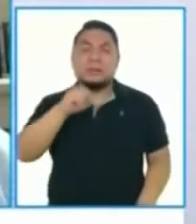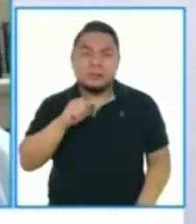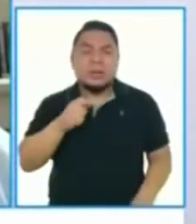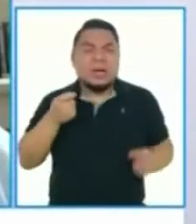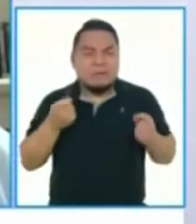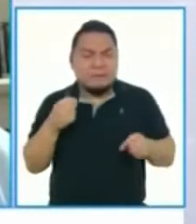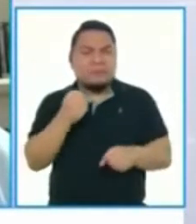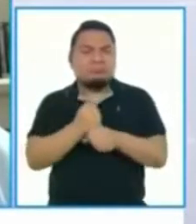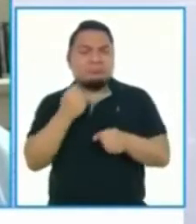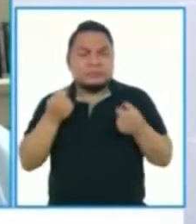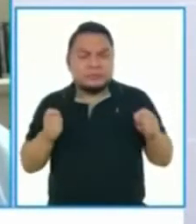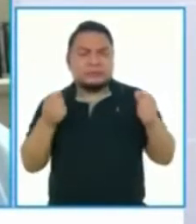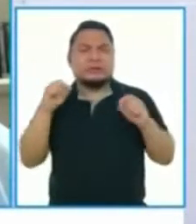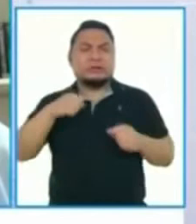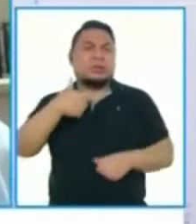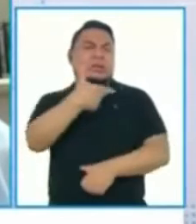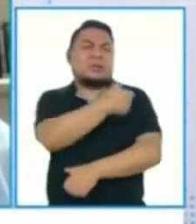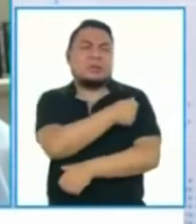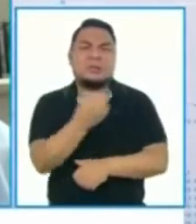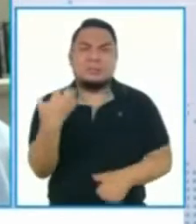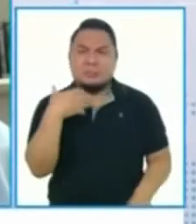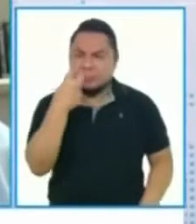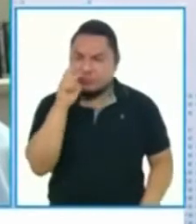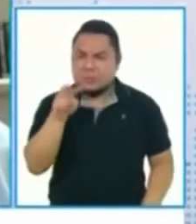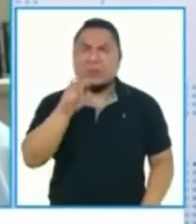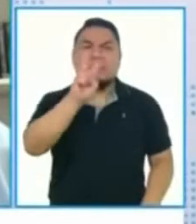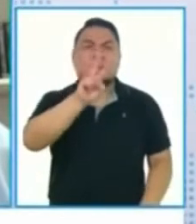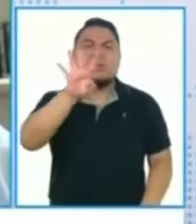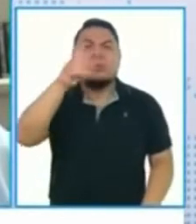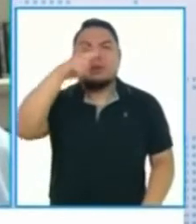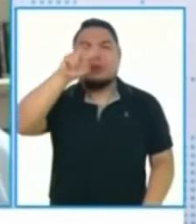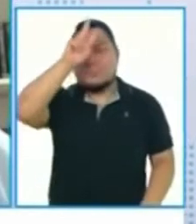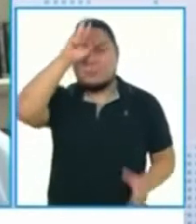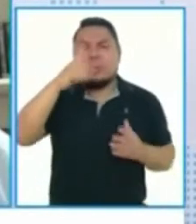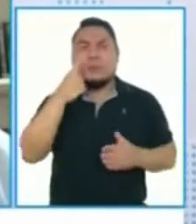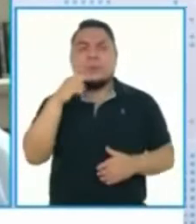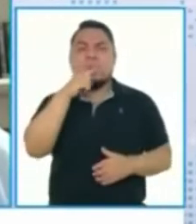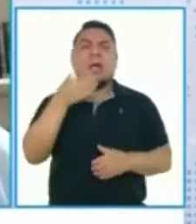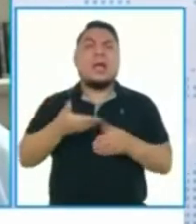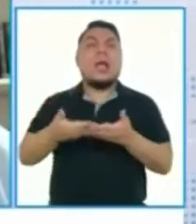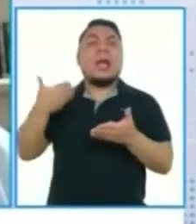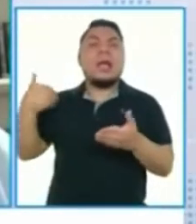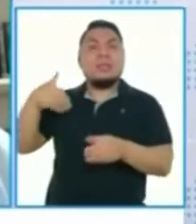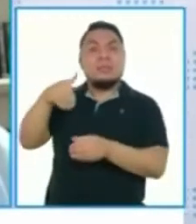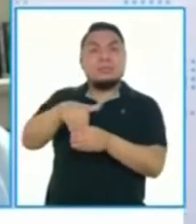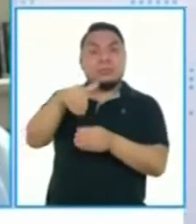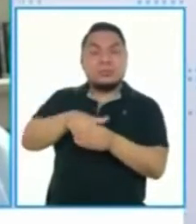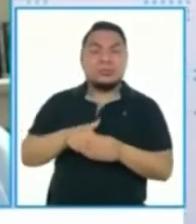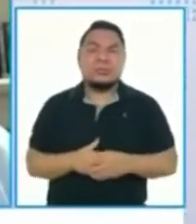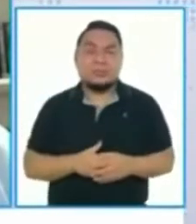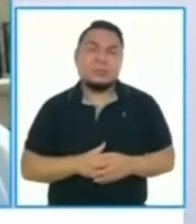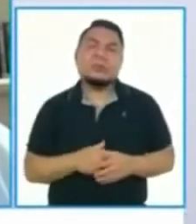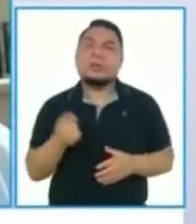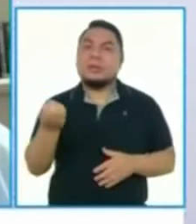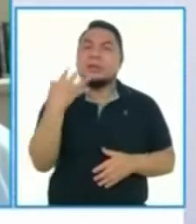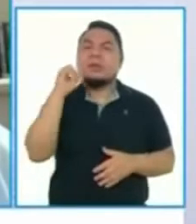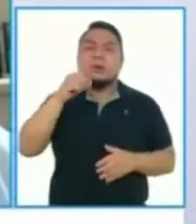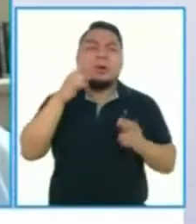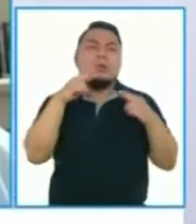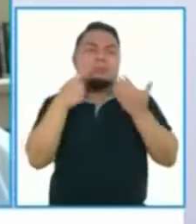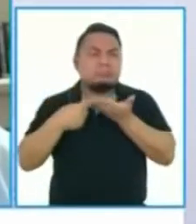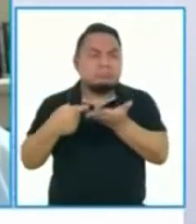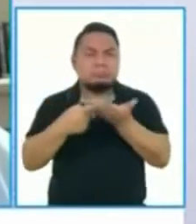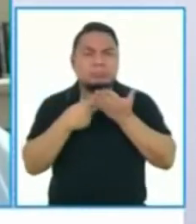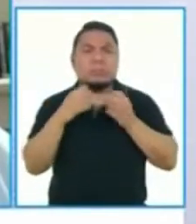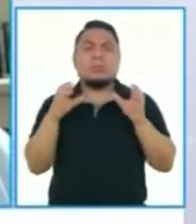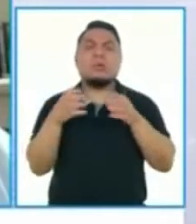un esfuerzo por vacunar a cerca de veinticuatro millones de peruanos y peruanas antes de la votación, que se estaba en coordinación con